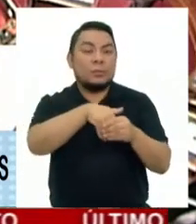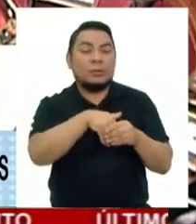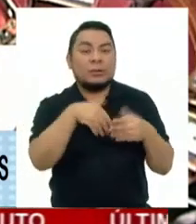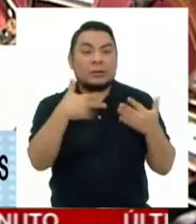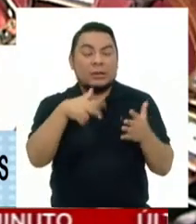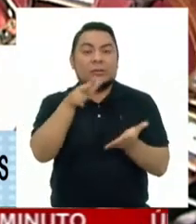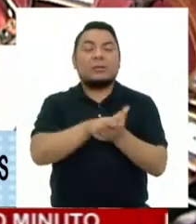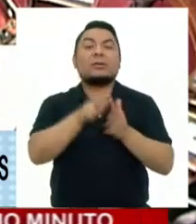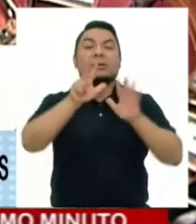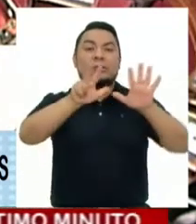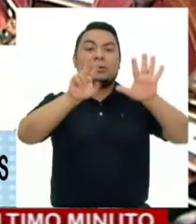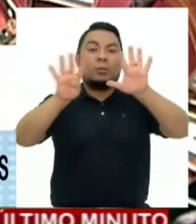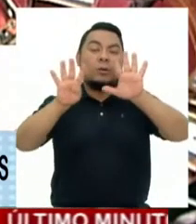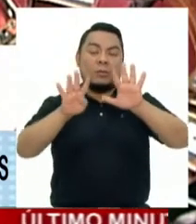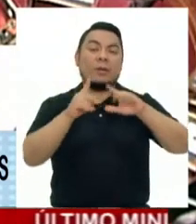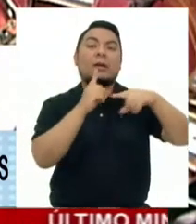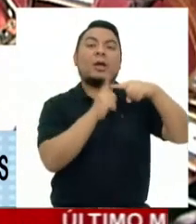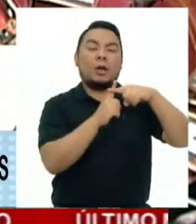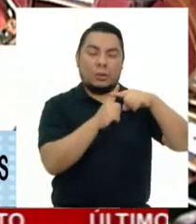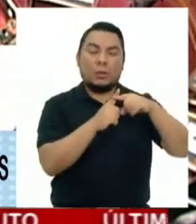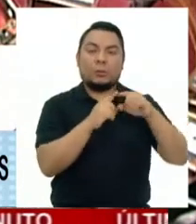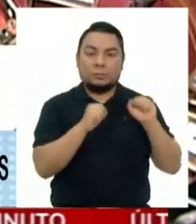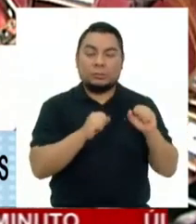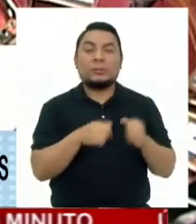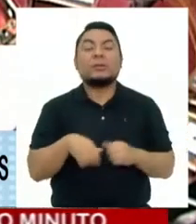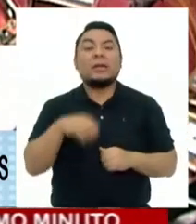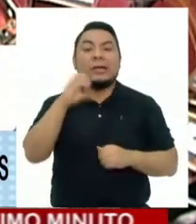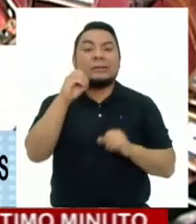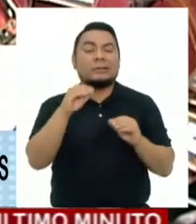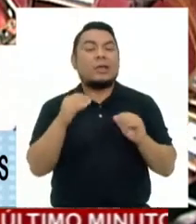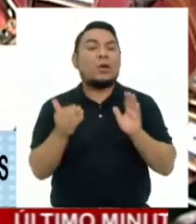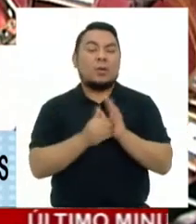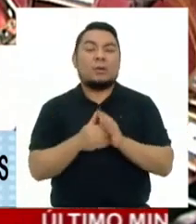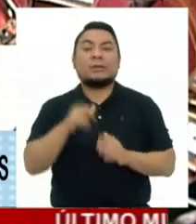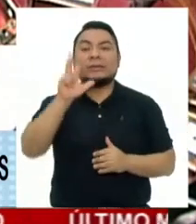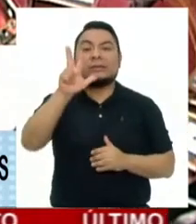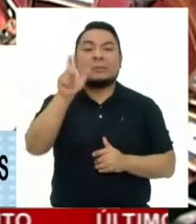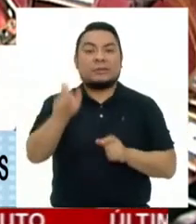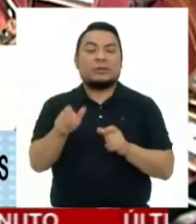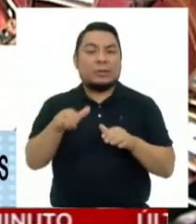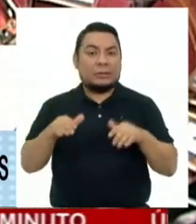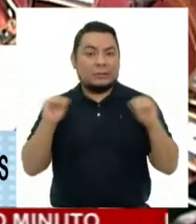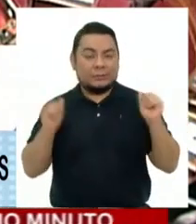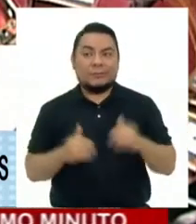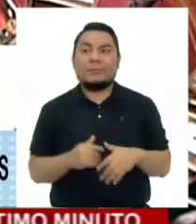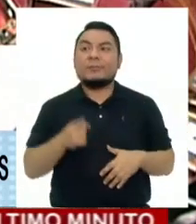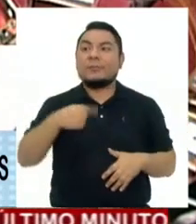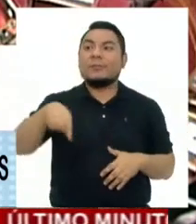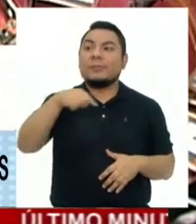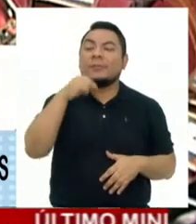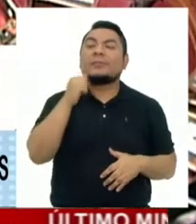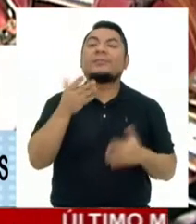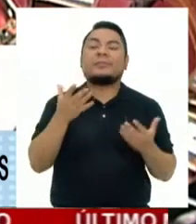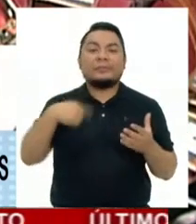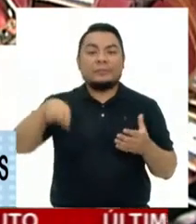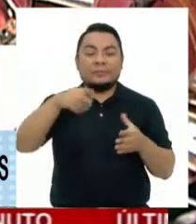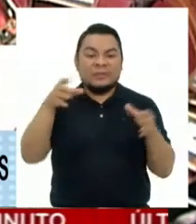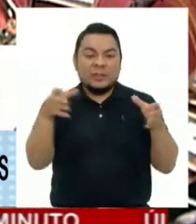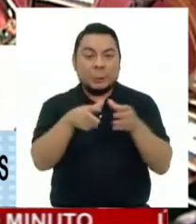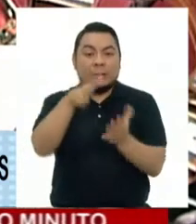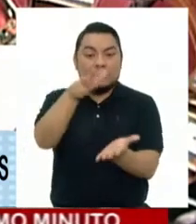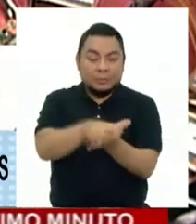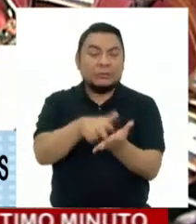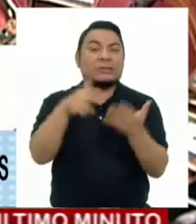con 89 votos a favor, 0 en contra y 3 abstenciones. La representación nacional ha